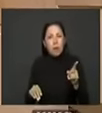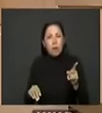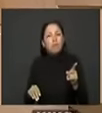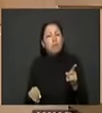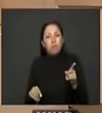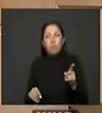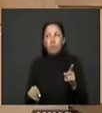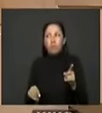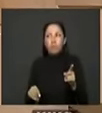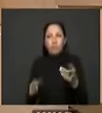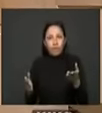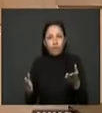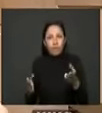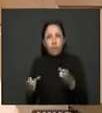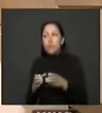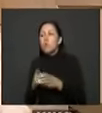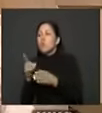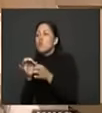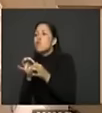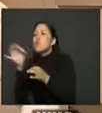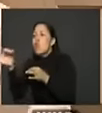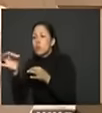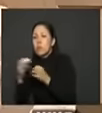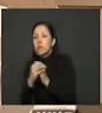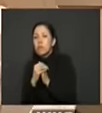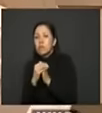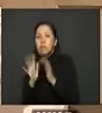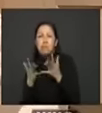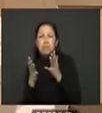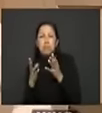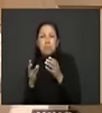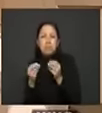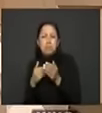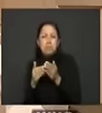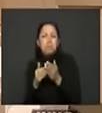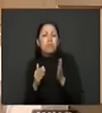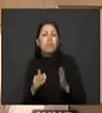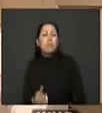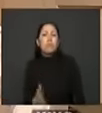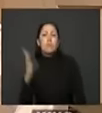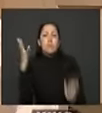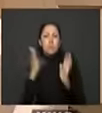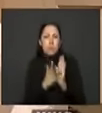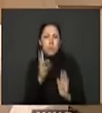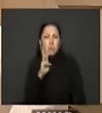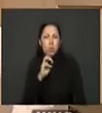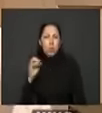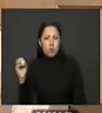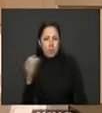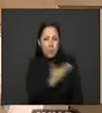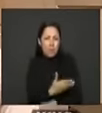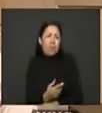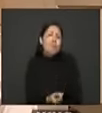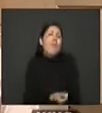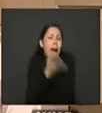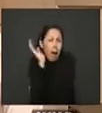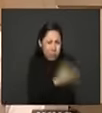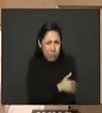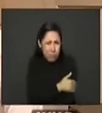administrar esos municipios eso cuesta doctor Simón Gaviria 5 mil 800 millones de pesos ¡Nada!